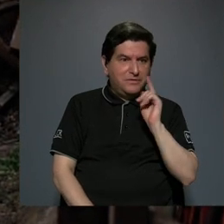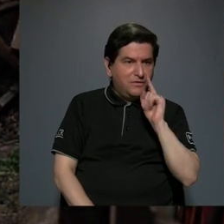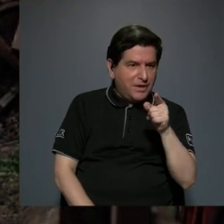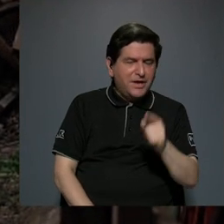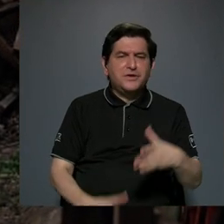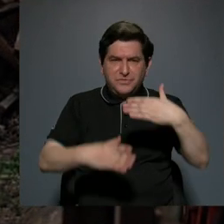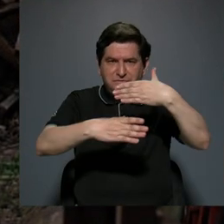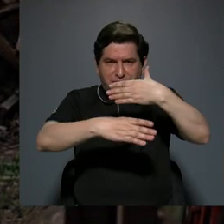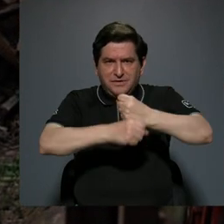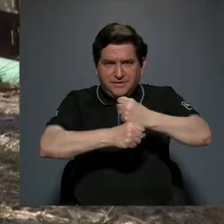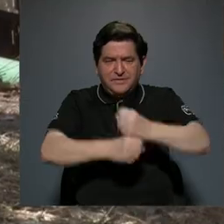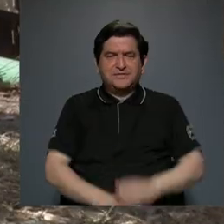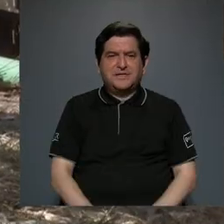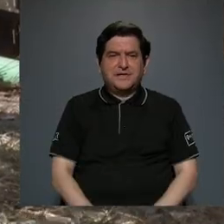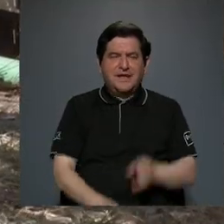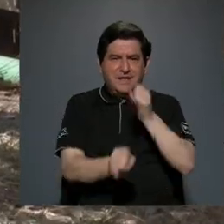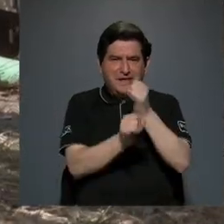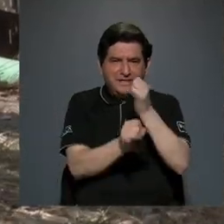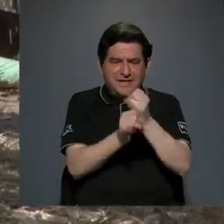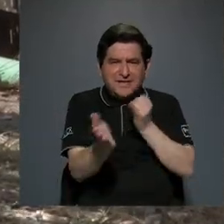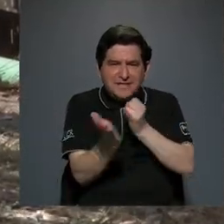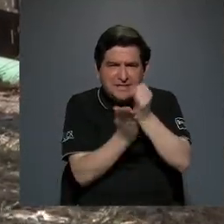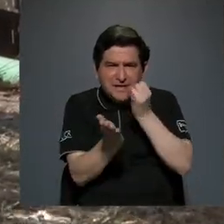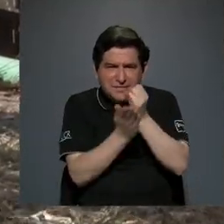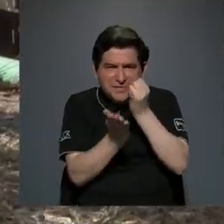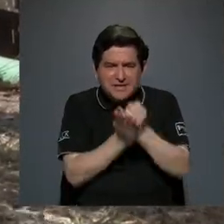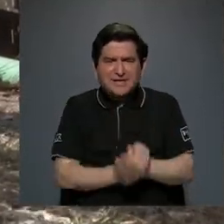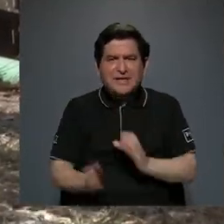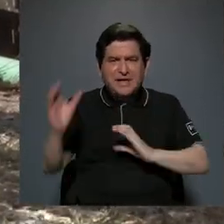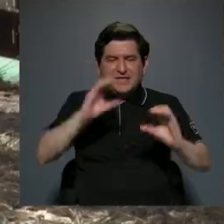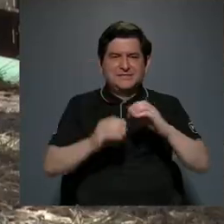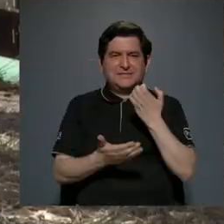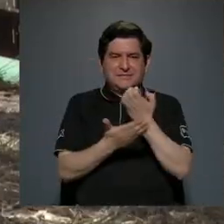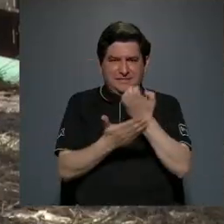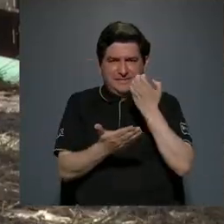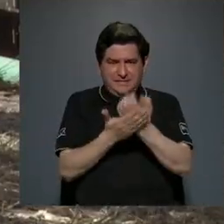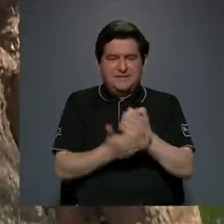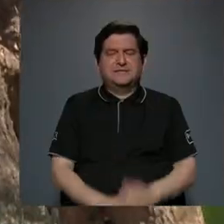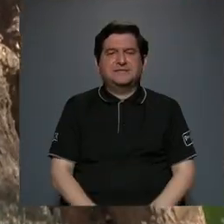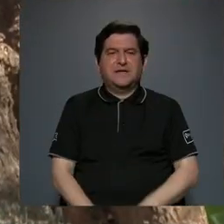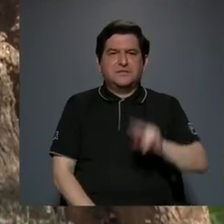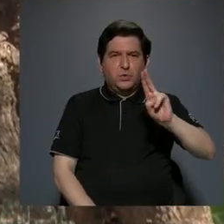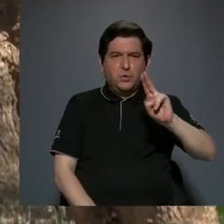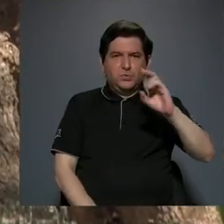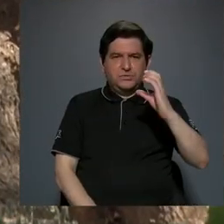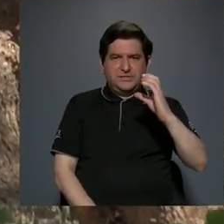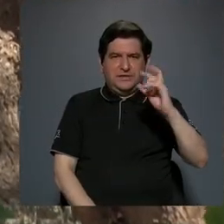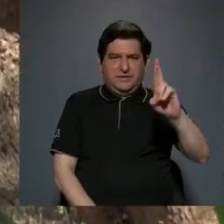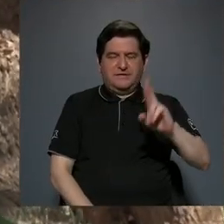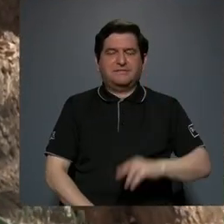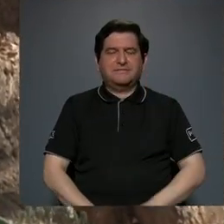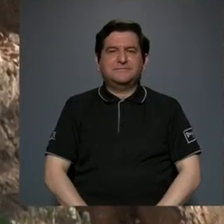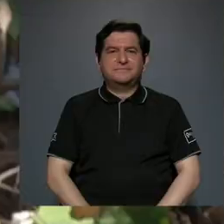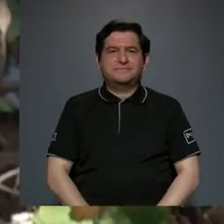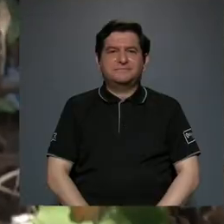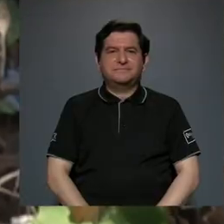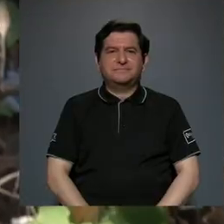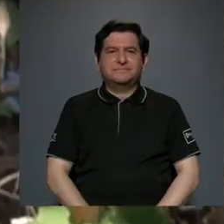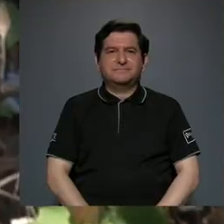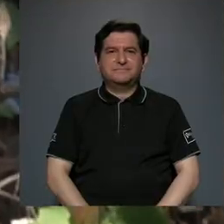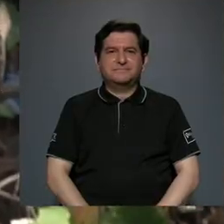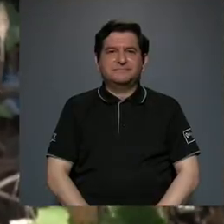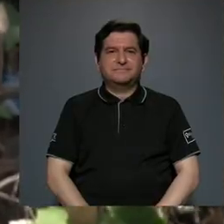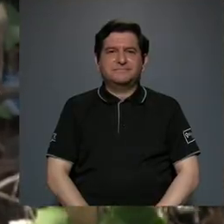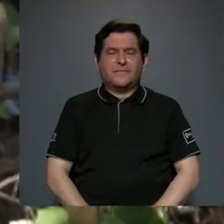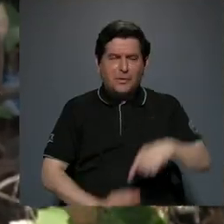cual fue realizado por el Instituto de Investigaciones en Ciencias Económicas de la Universidad de Costa Rica. Para